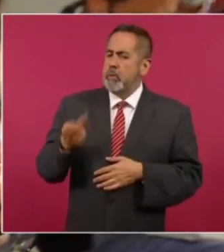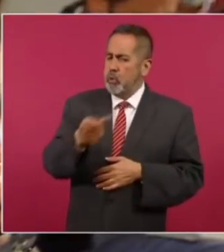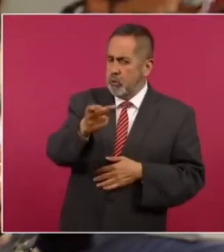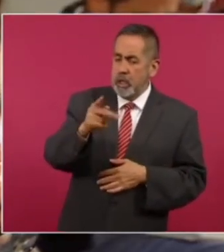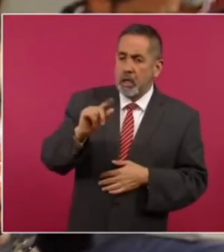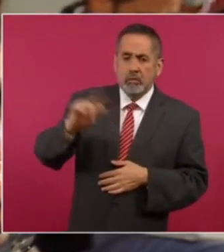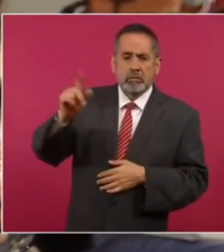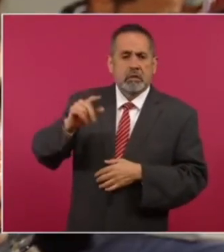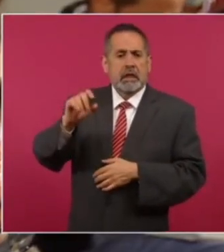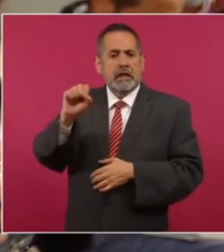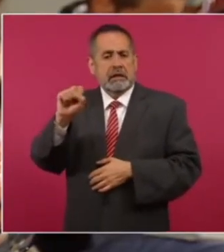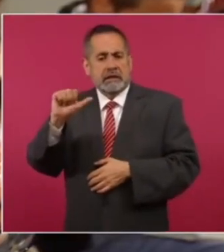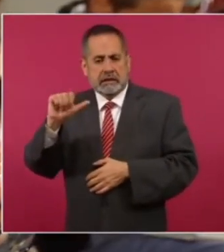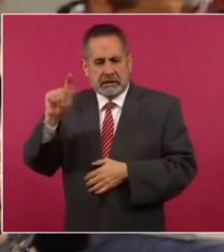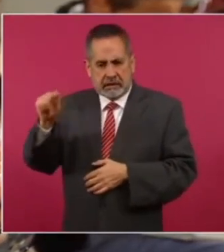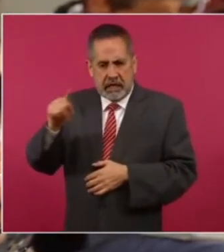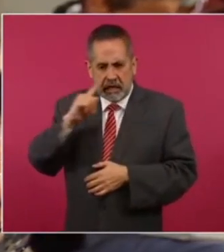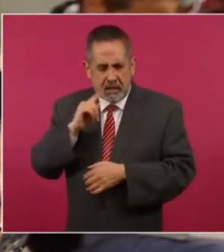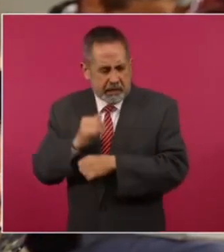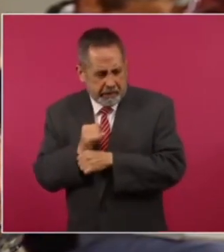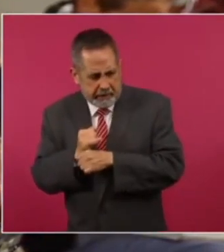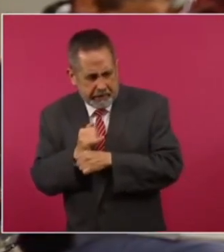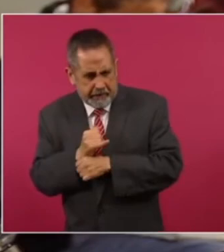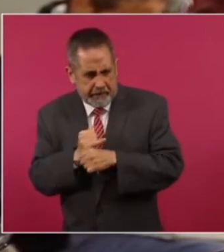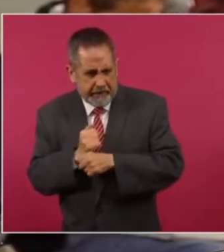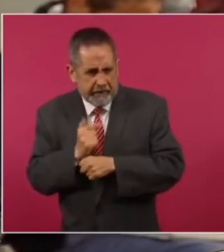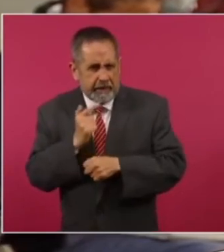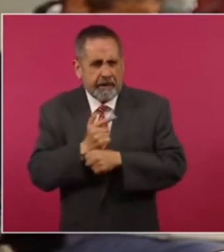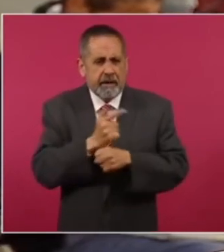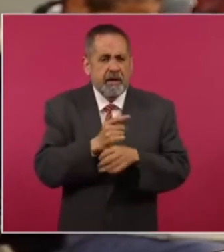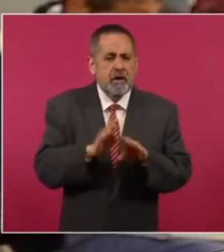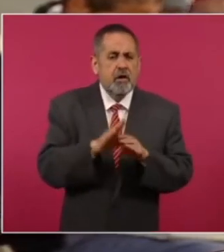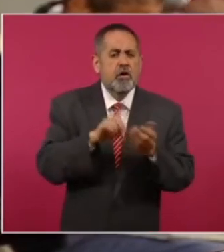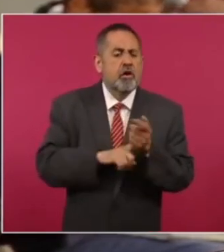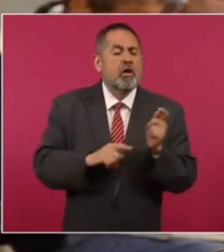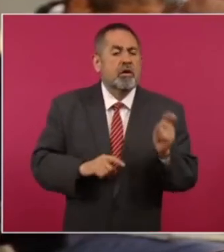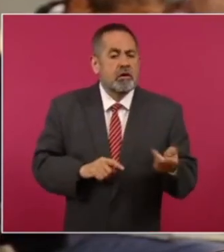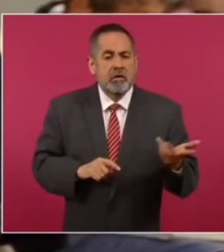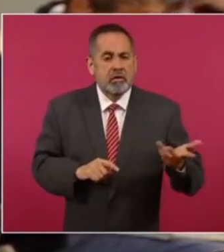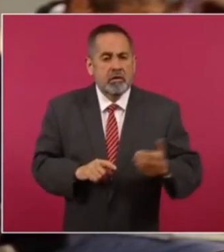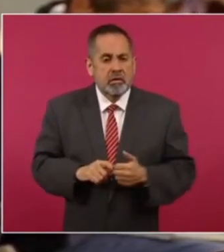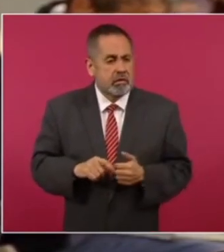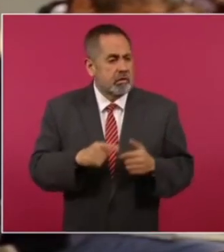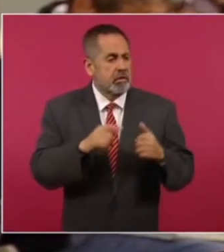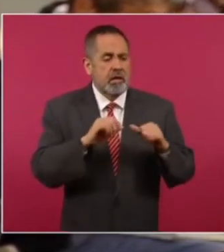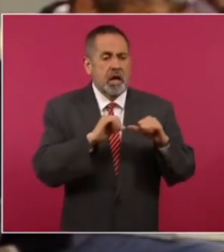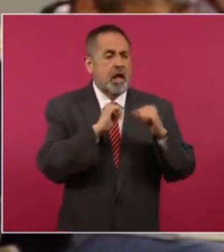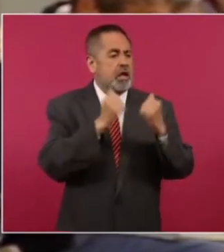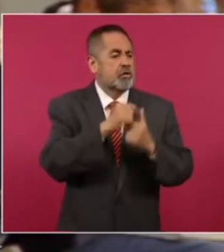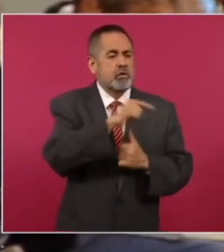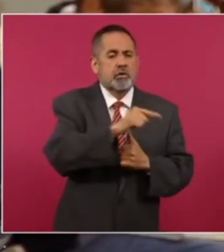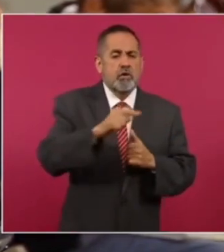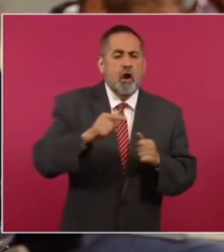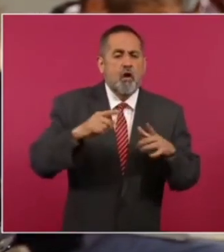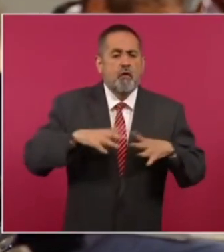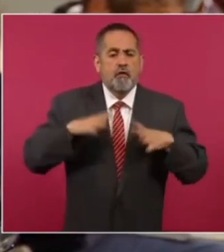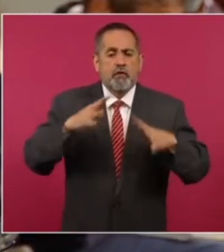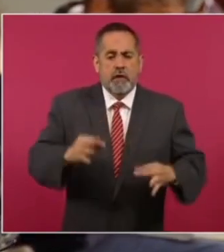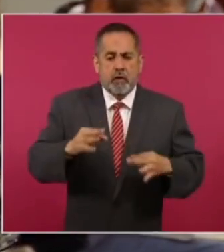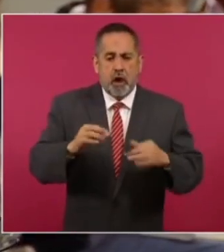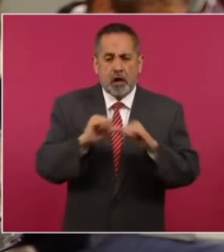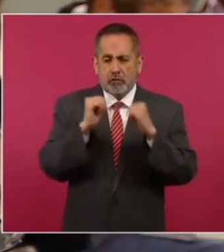hacendarias las autoridades financieras van a investigar qué hacen todos los fundadores de estas